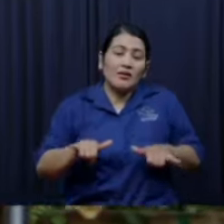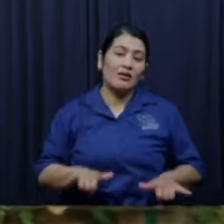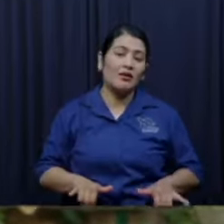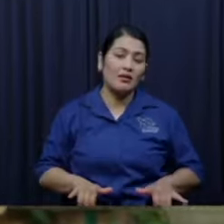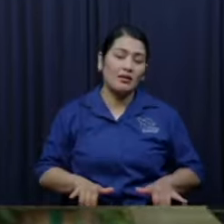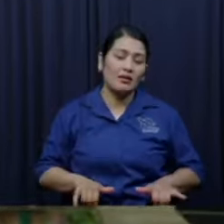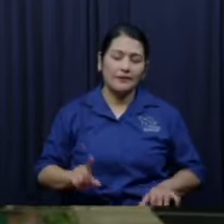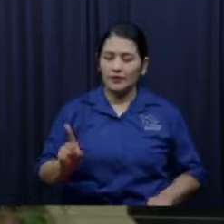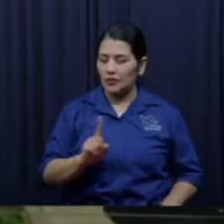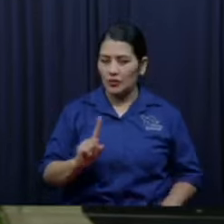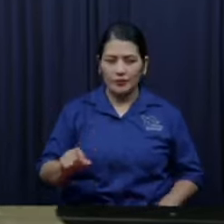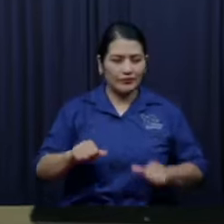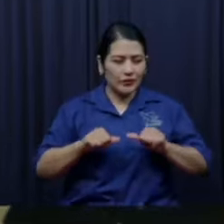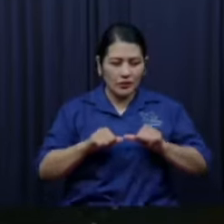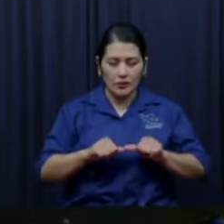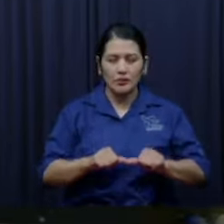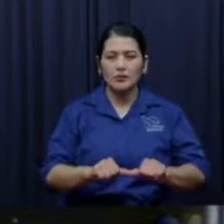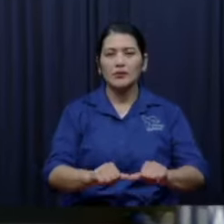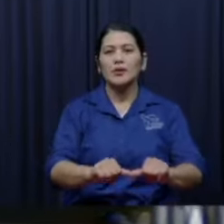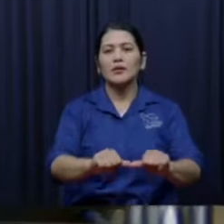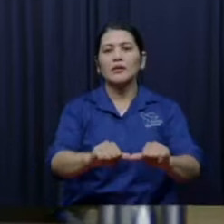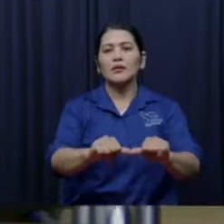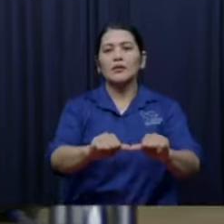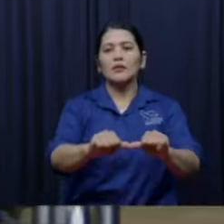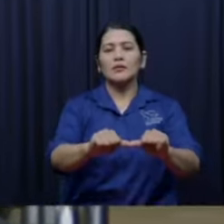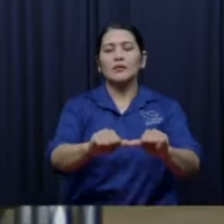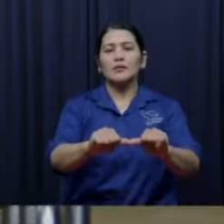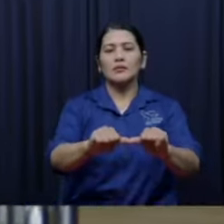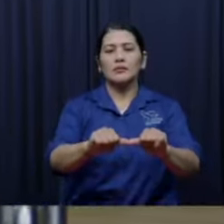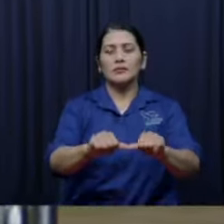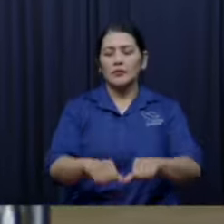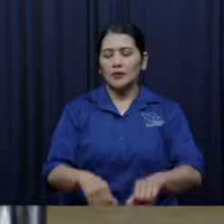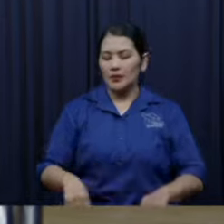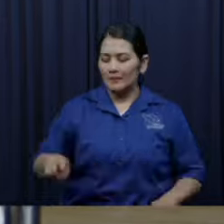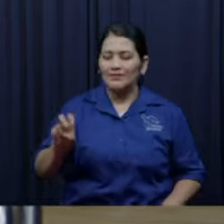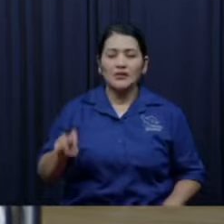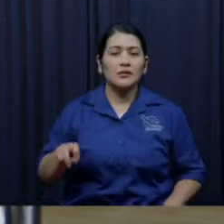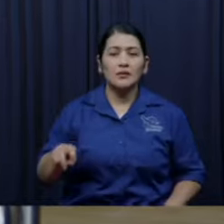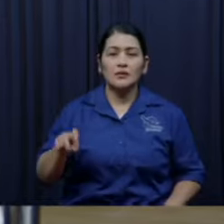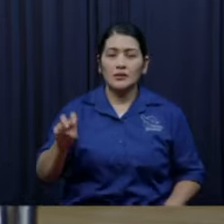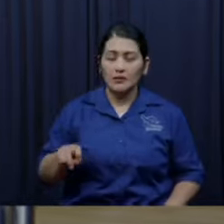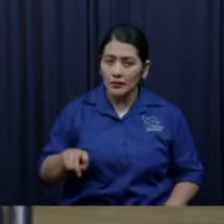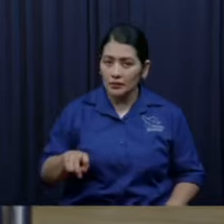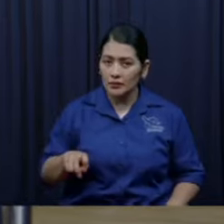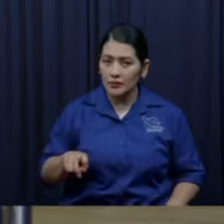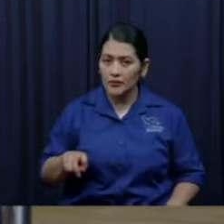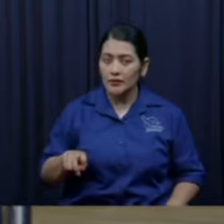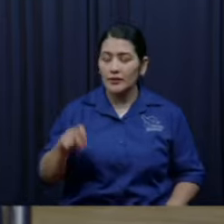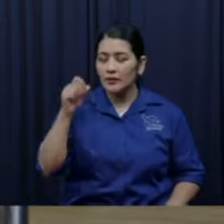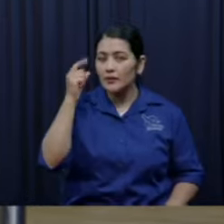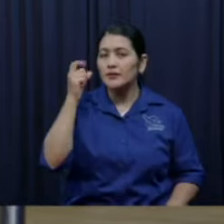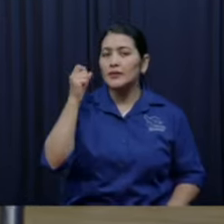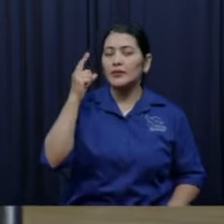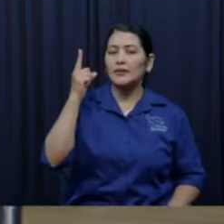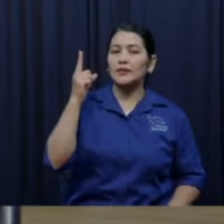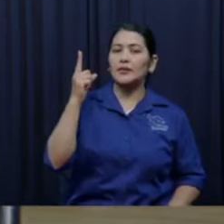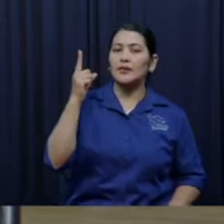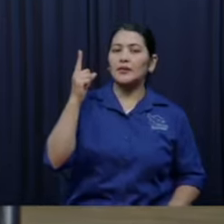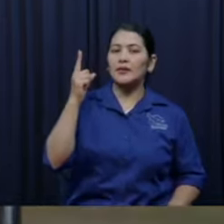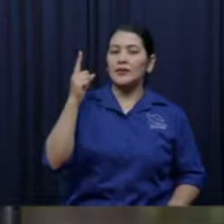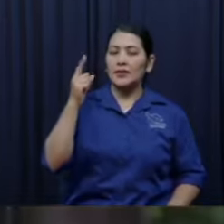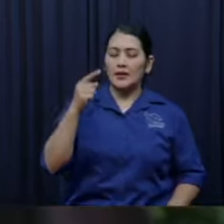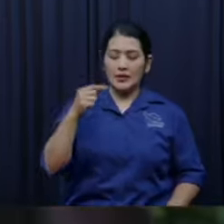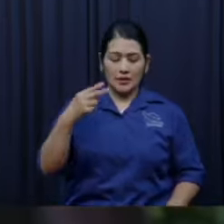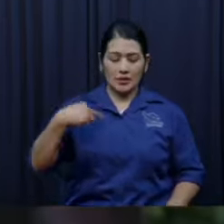La cosa se pone más difícil cuando decimos hay un David dentro de nosotros siempre, aleluya decimos pero también hay un Saúl